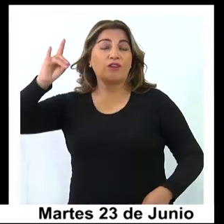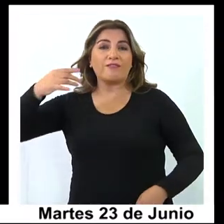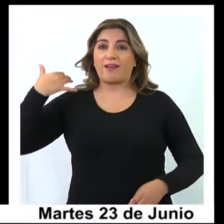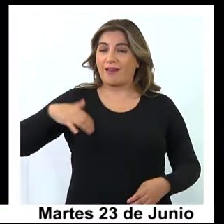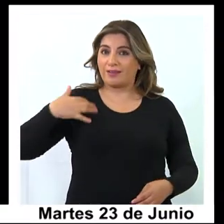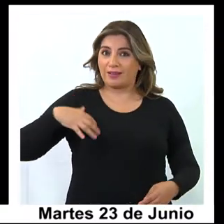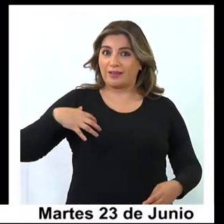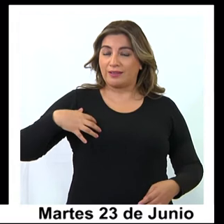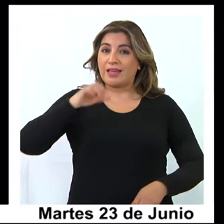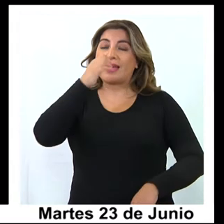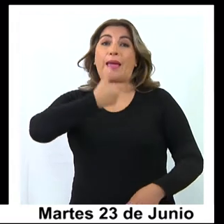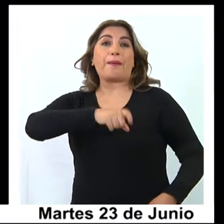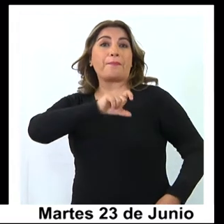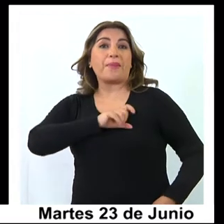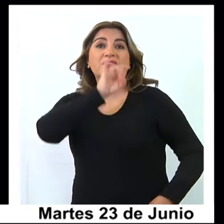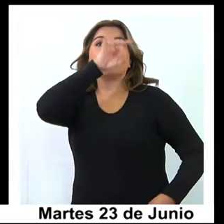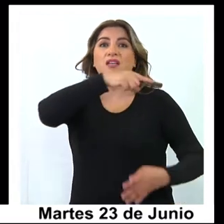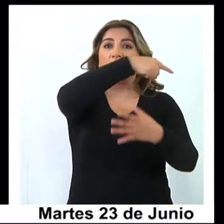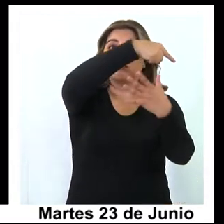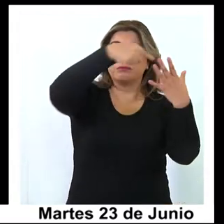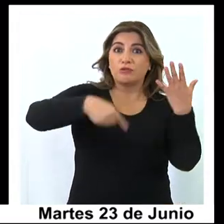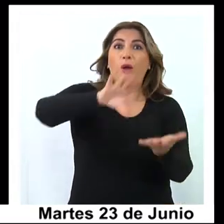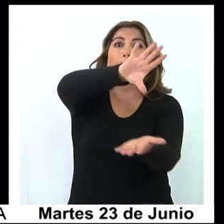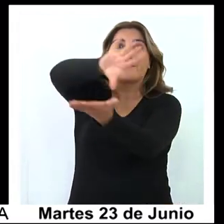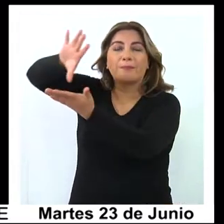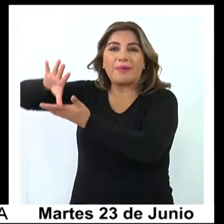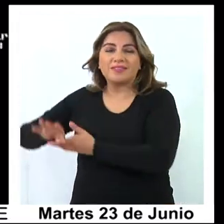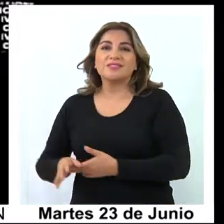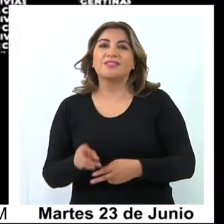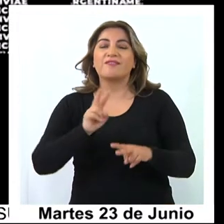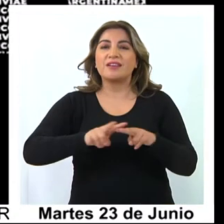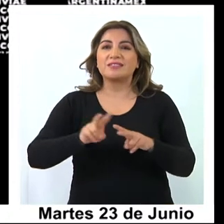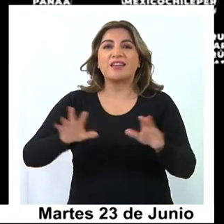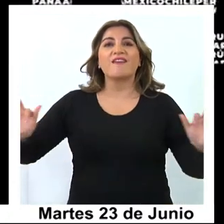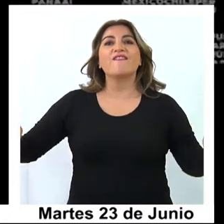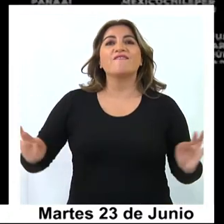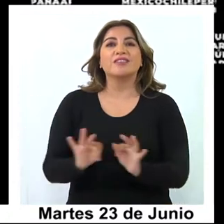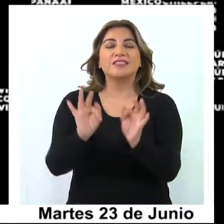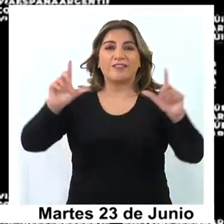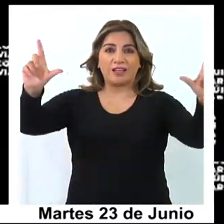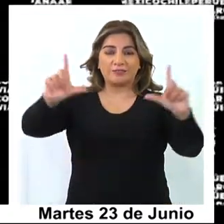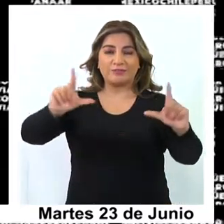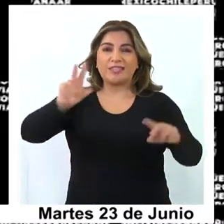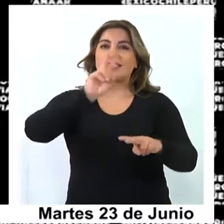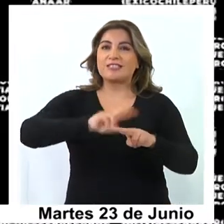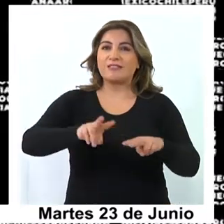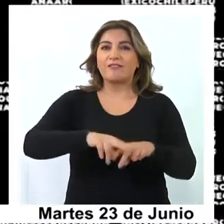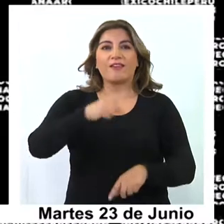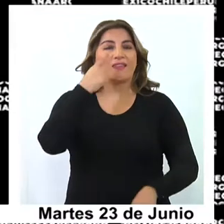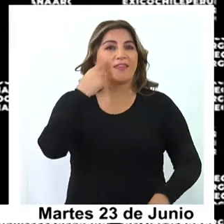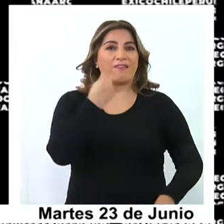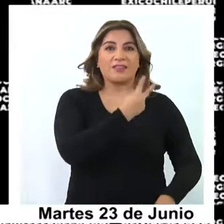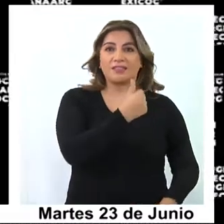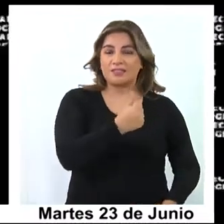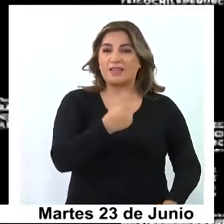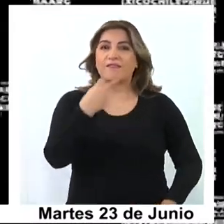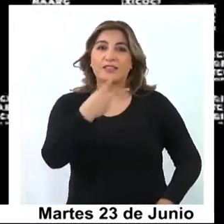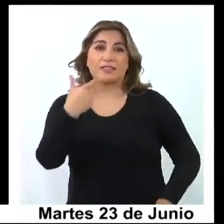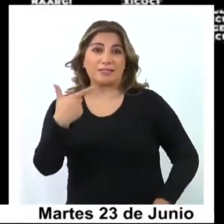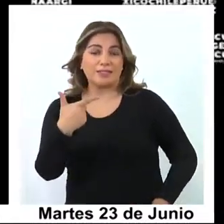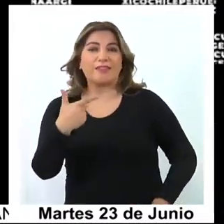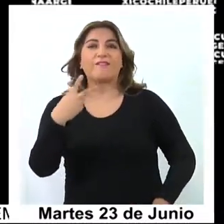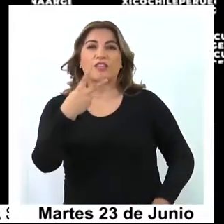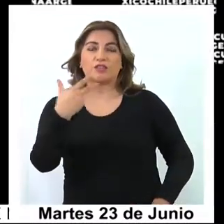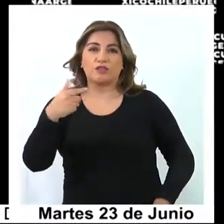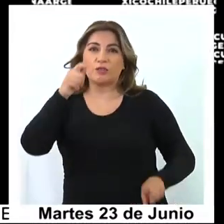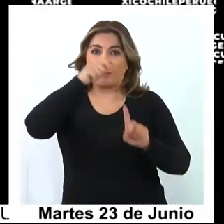Argentina, España y Chile serán los países que estarán en el festival online que se realizará los días 26, 27 y 28